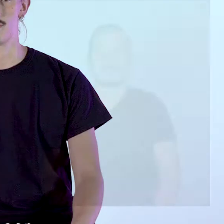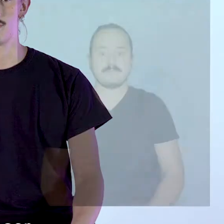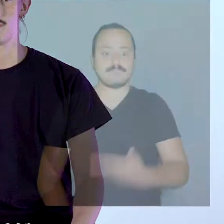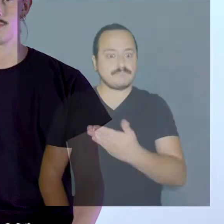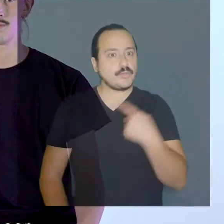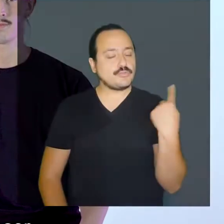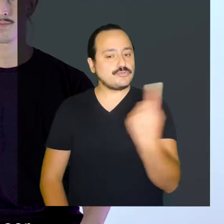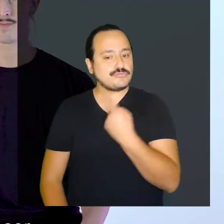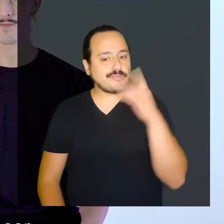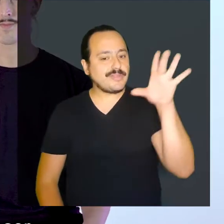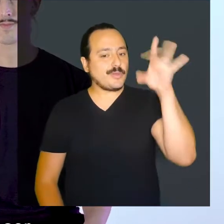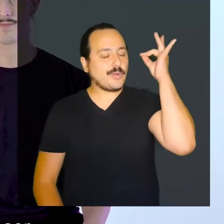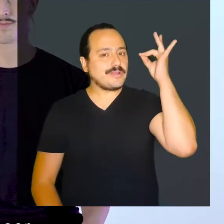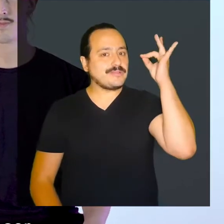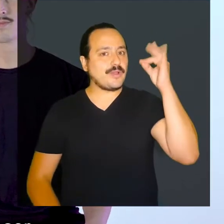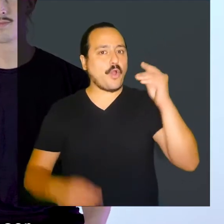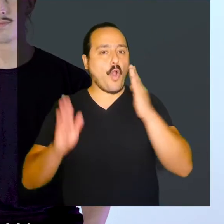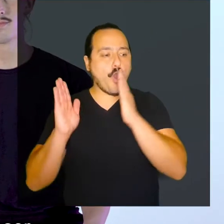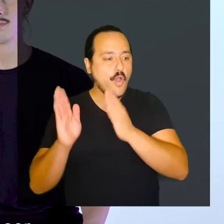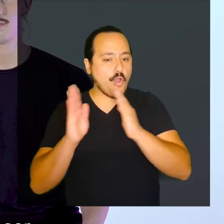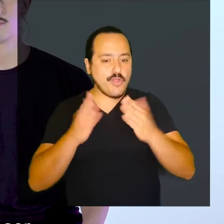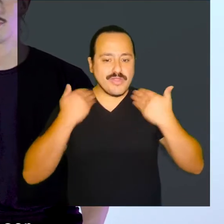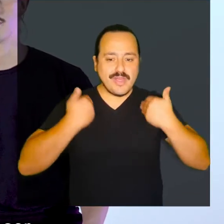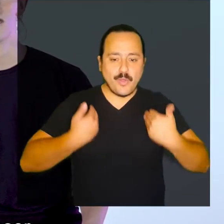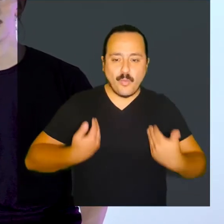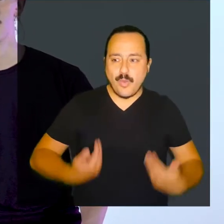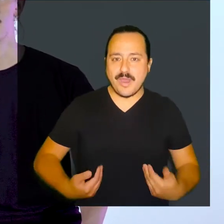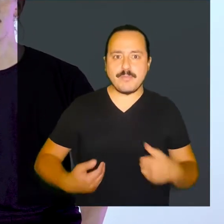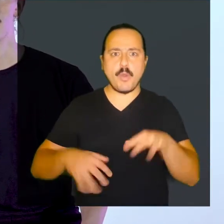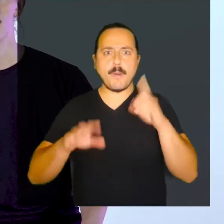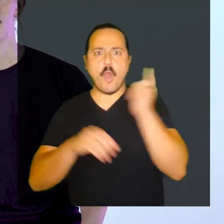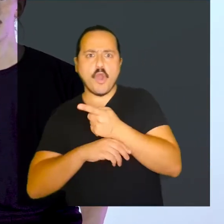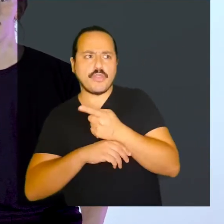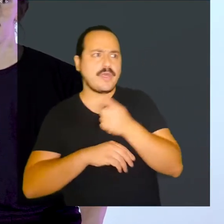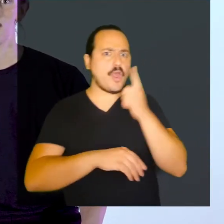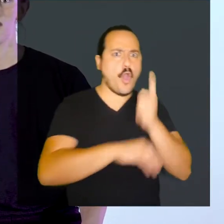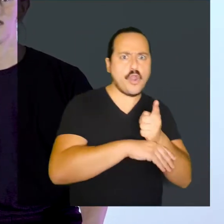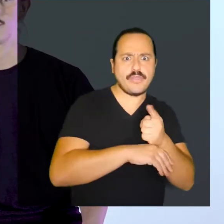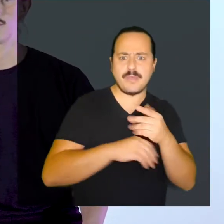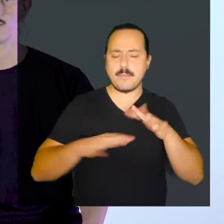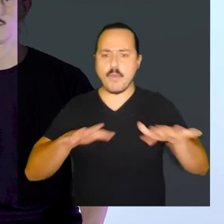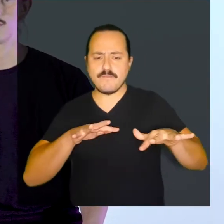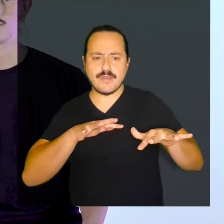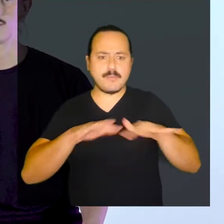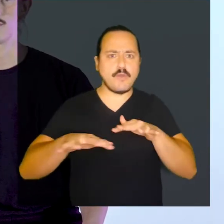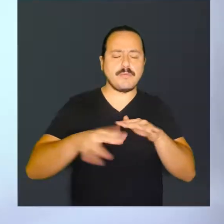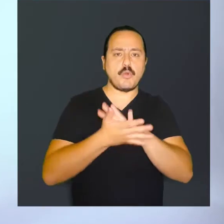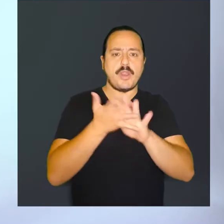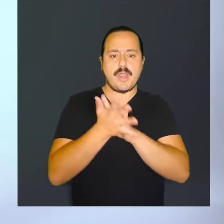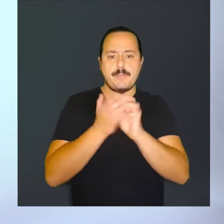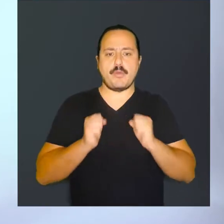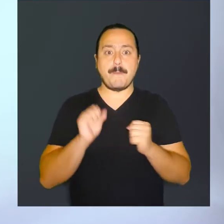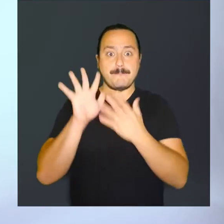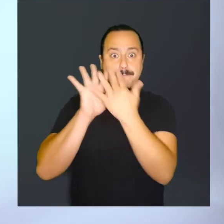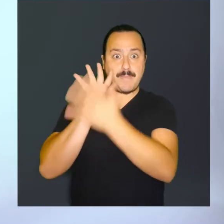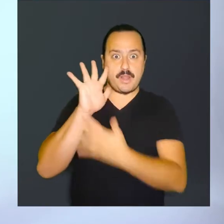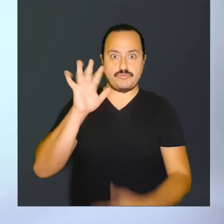Nos daremos cuenta que podríamos ser muy específicos en la indicación de qué parte mover Podría ser la mano